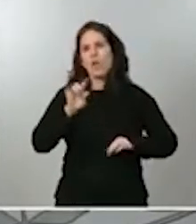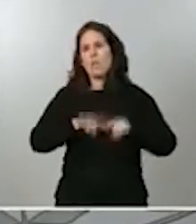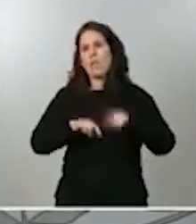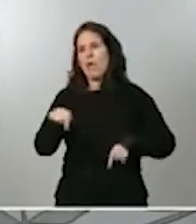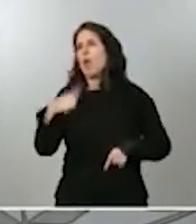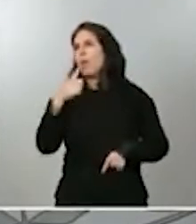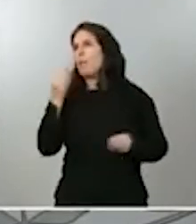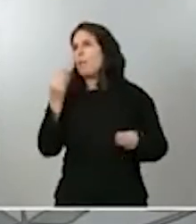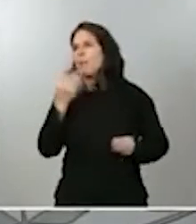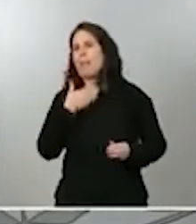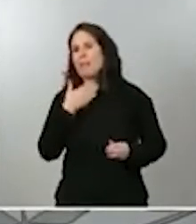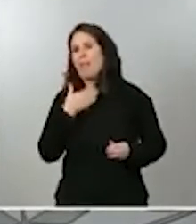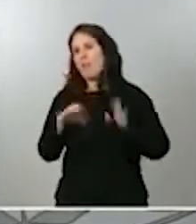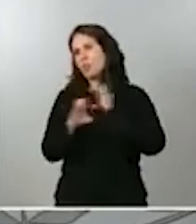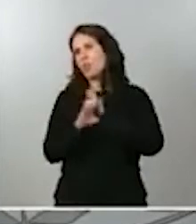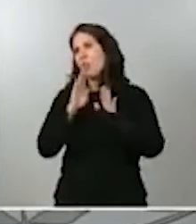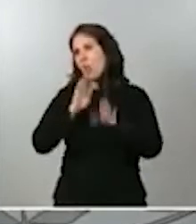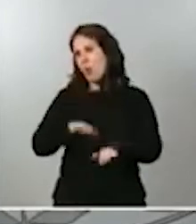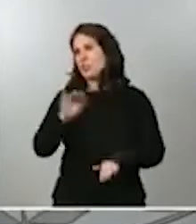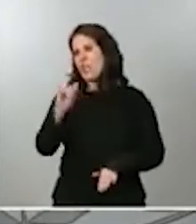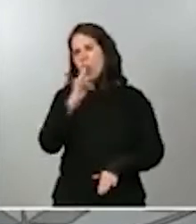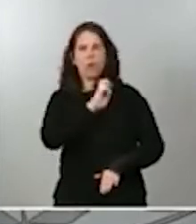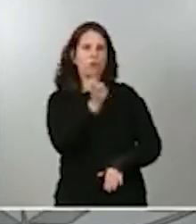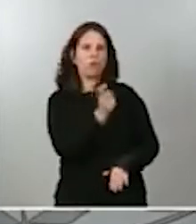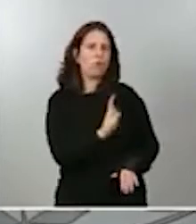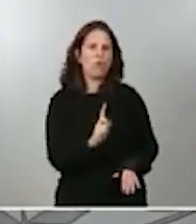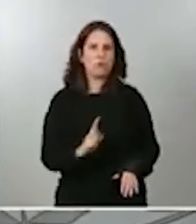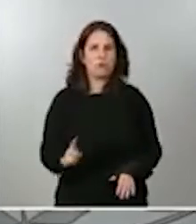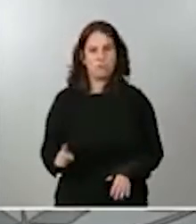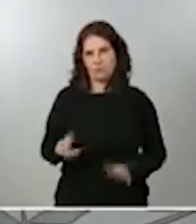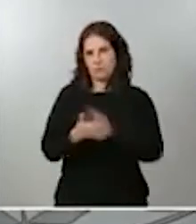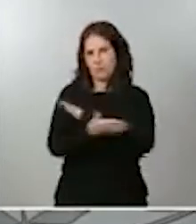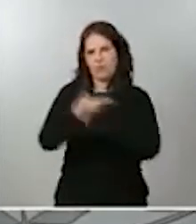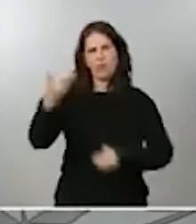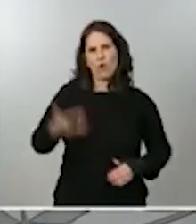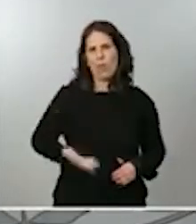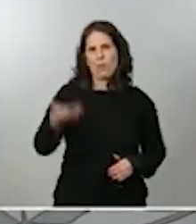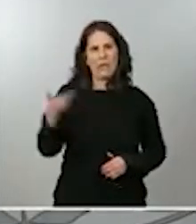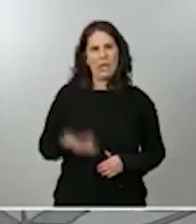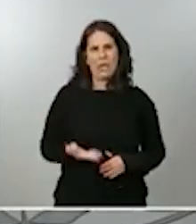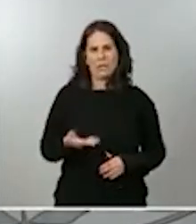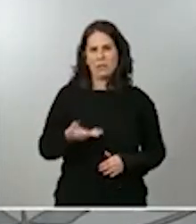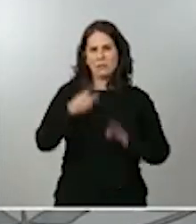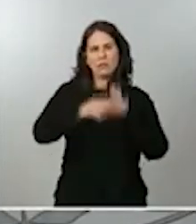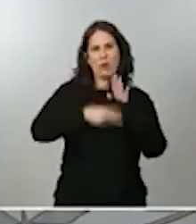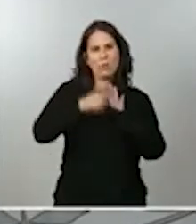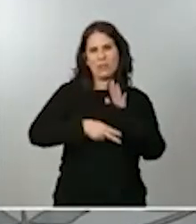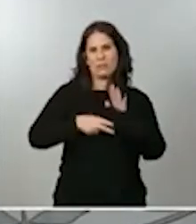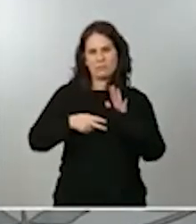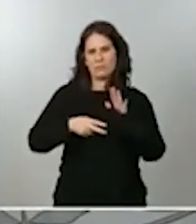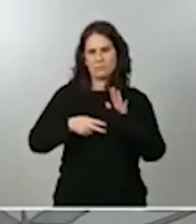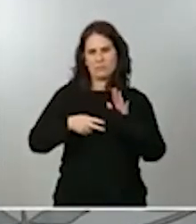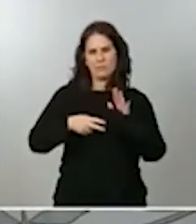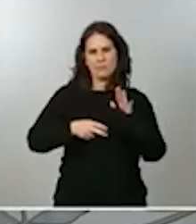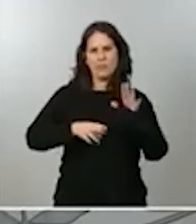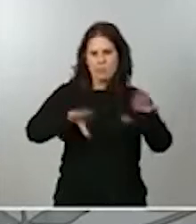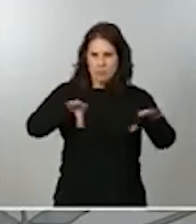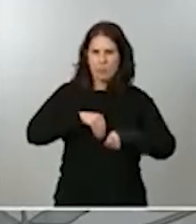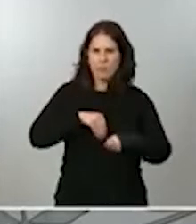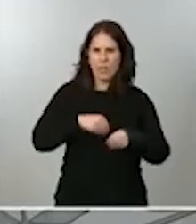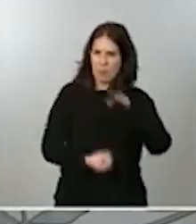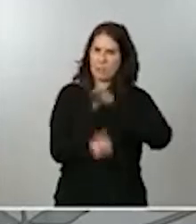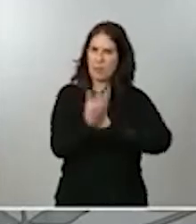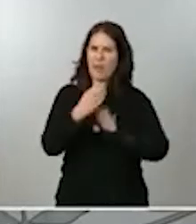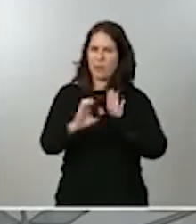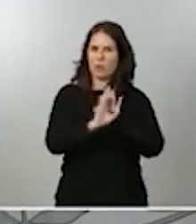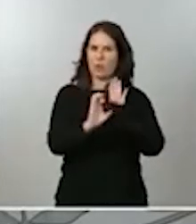es imprescindible, es fundamental que aceptemos estas normas de juego que establece la Constitución, porque estar contra esta